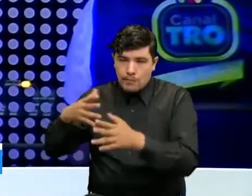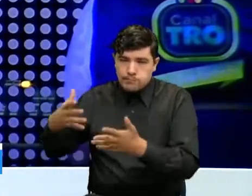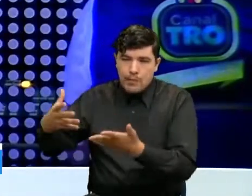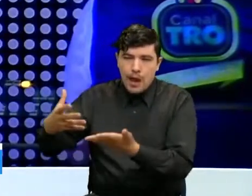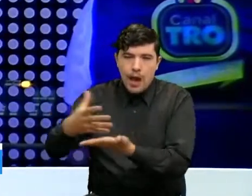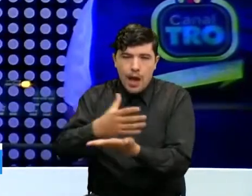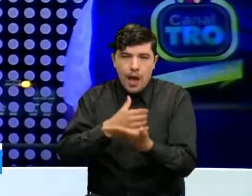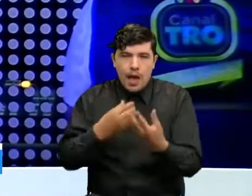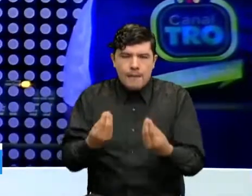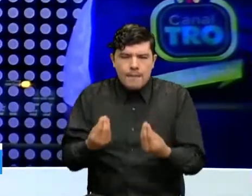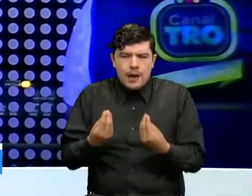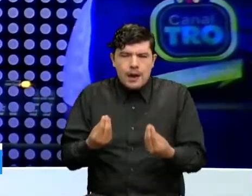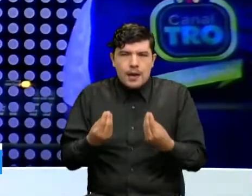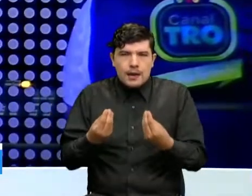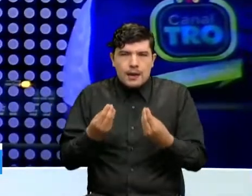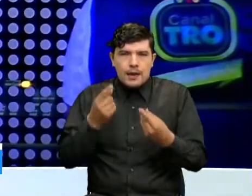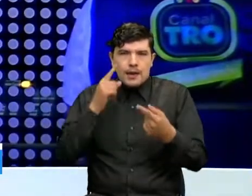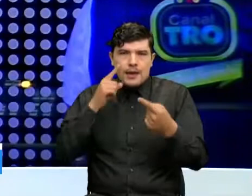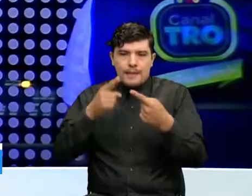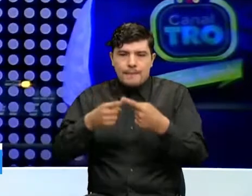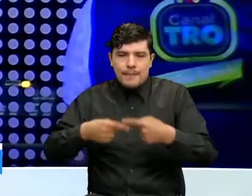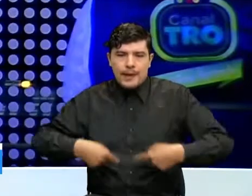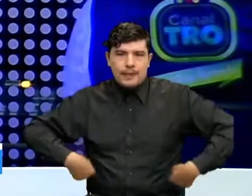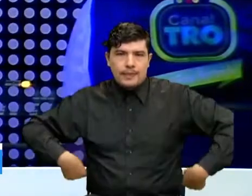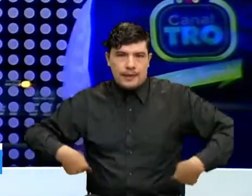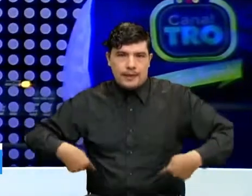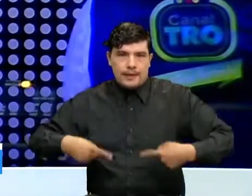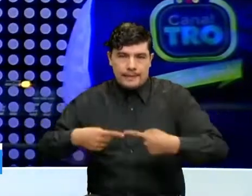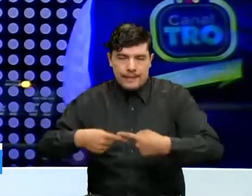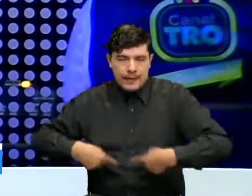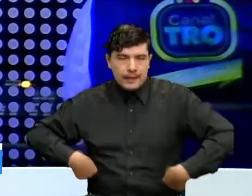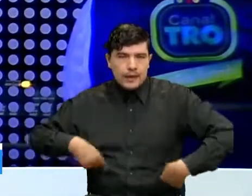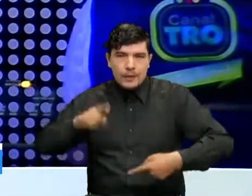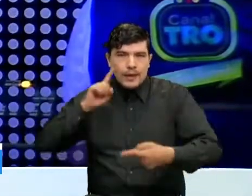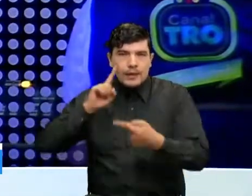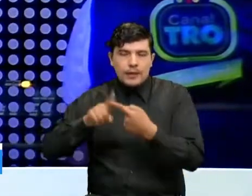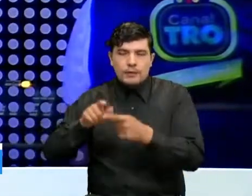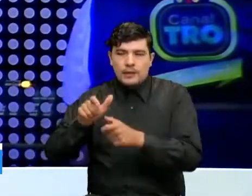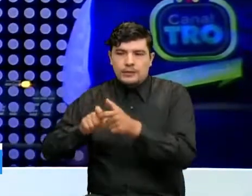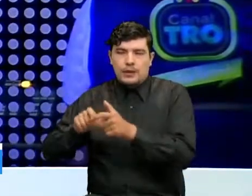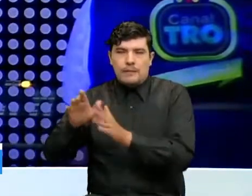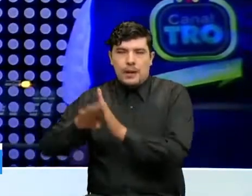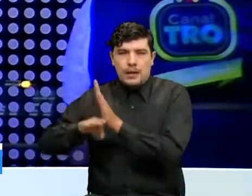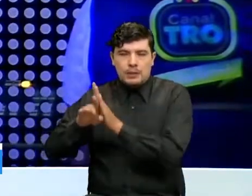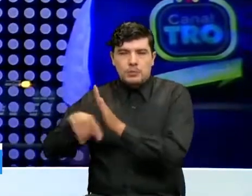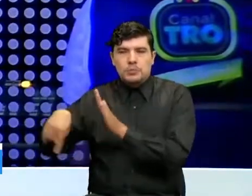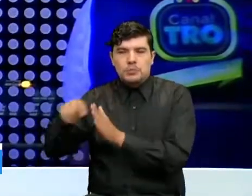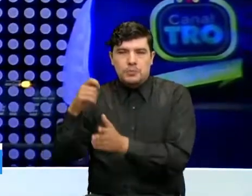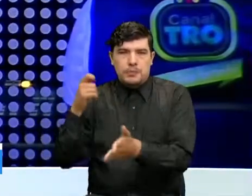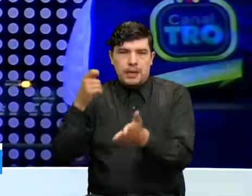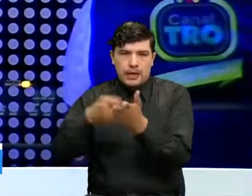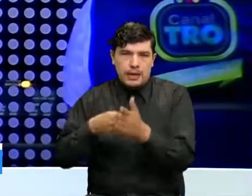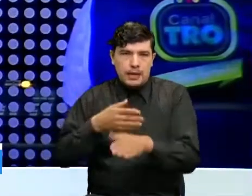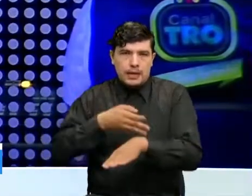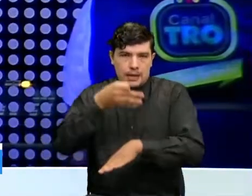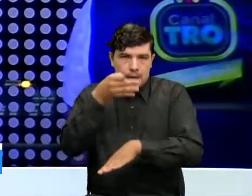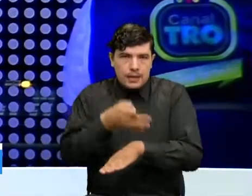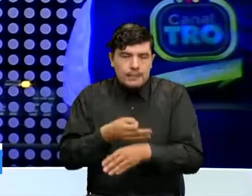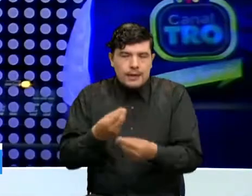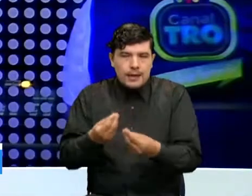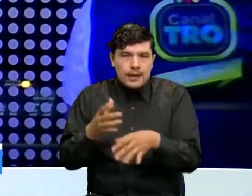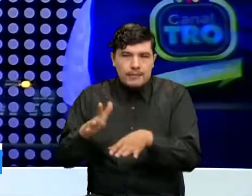para cumplir con la meta que se amplió en el descuento por pronto pago en el recibo del predial e industria de comercio y de esta manera